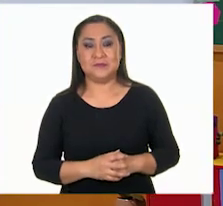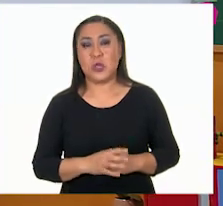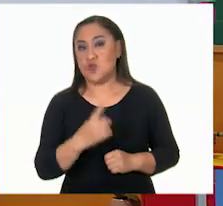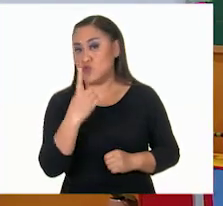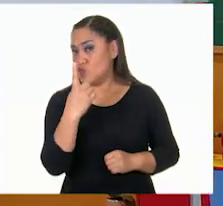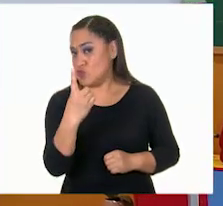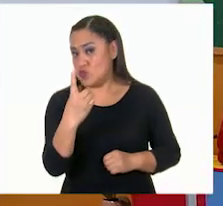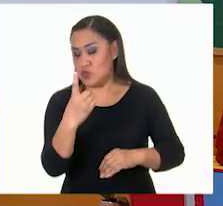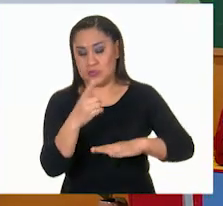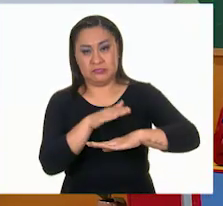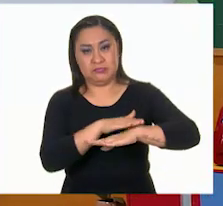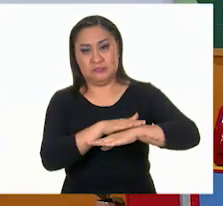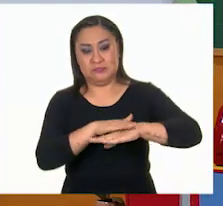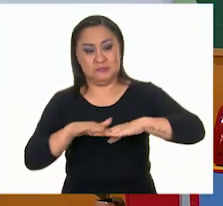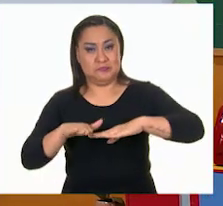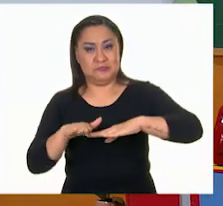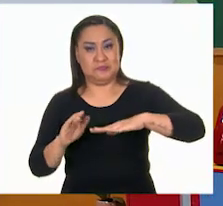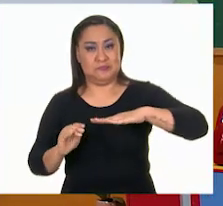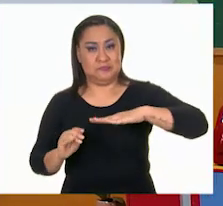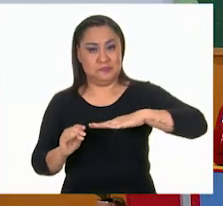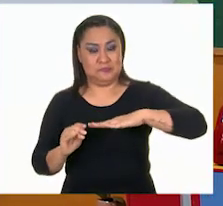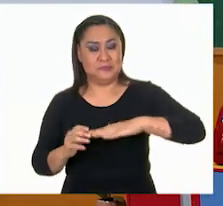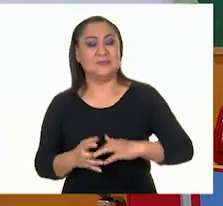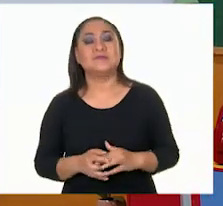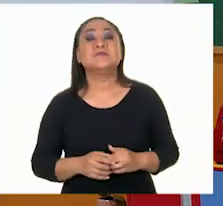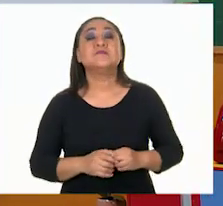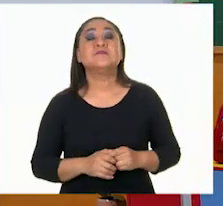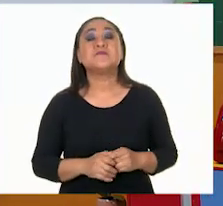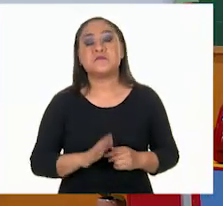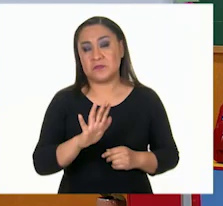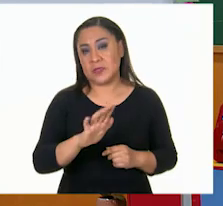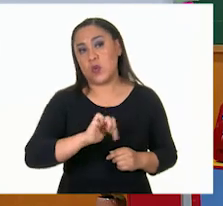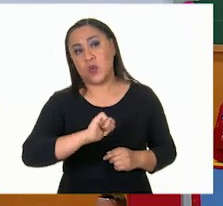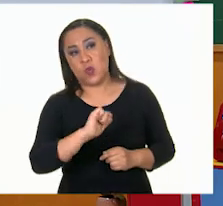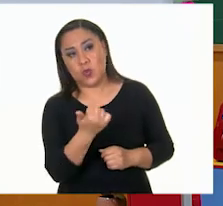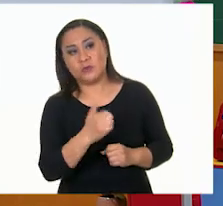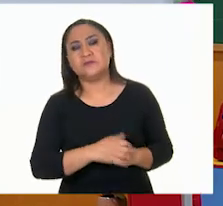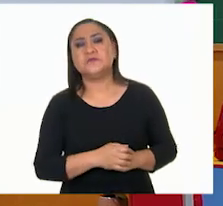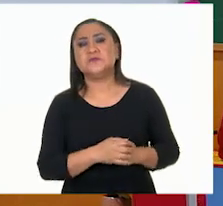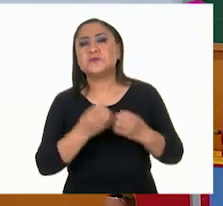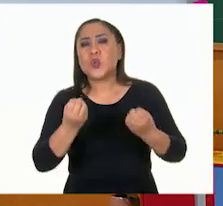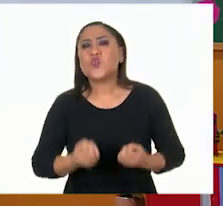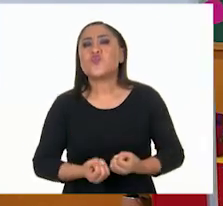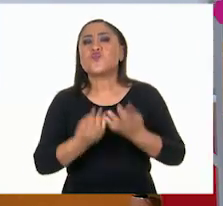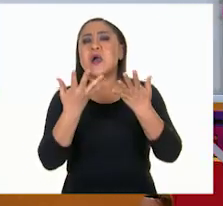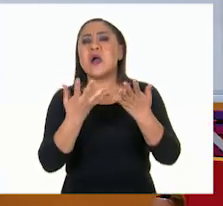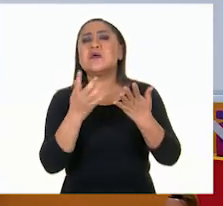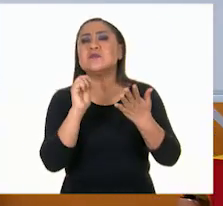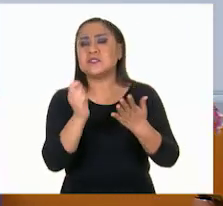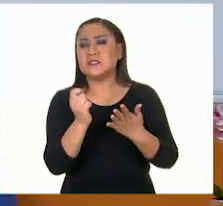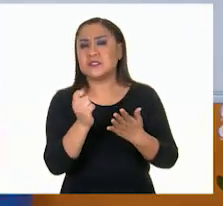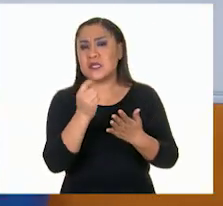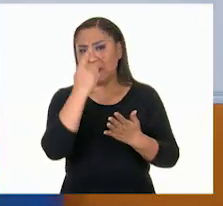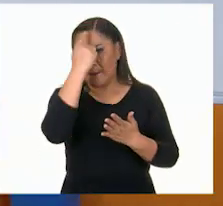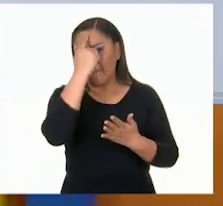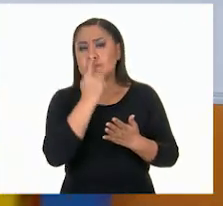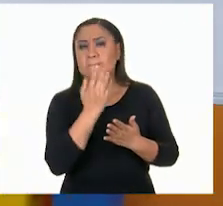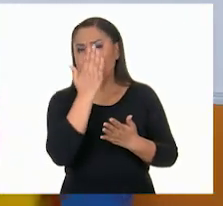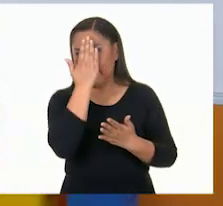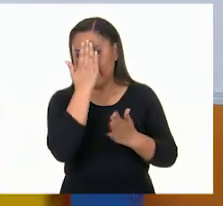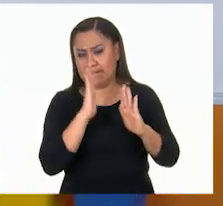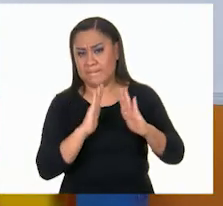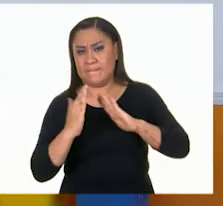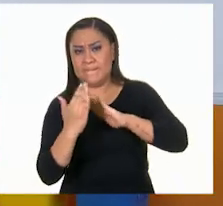uno. Muy bien. Ahora, ¿cuántas caras tiene esta